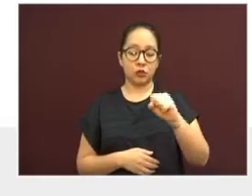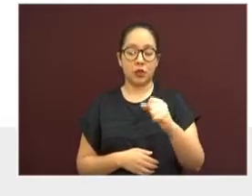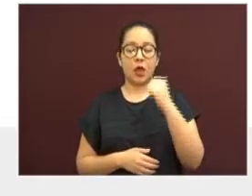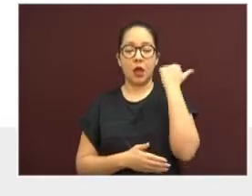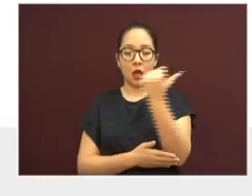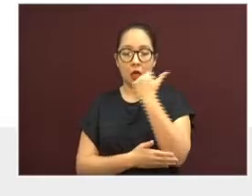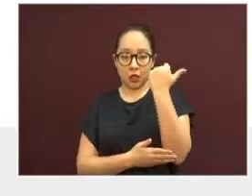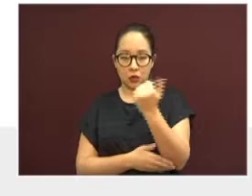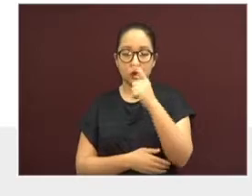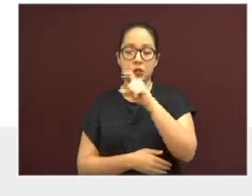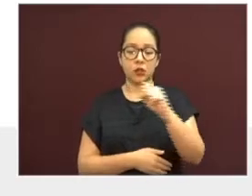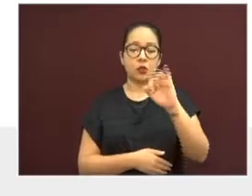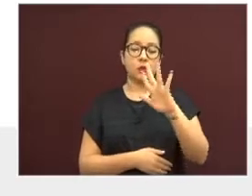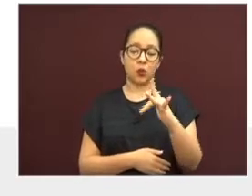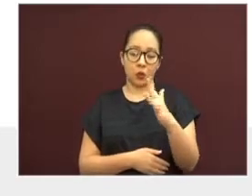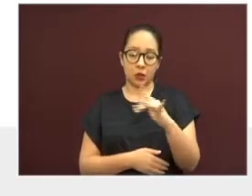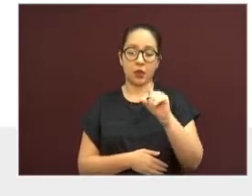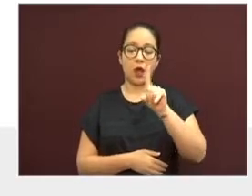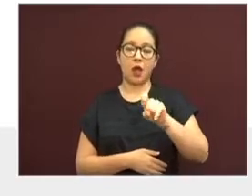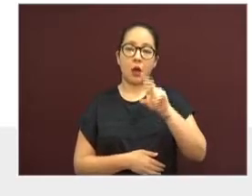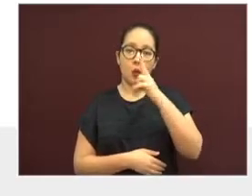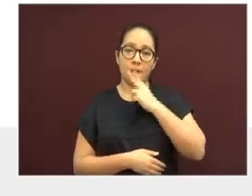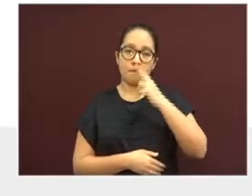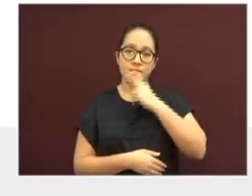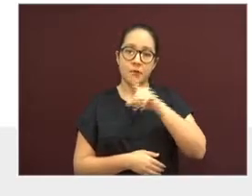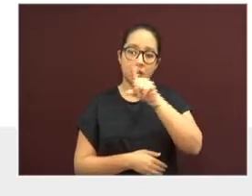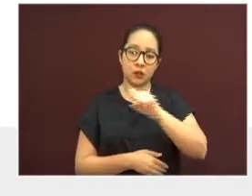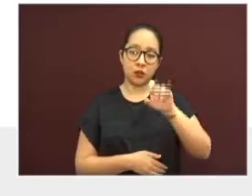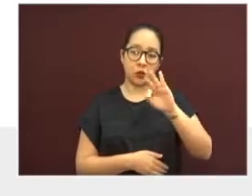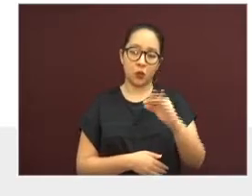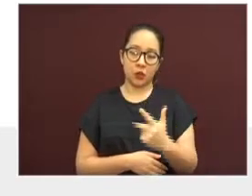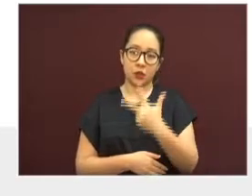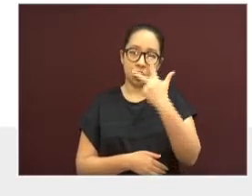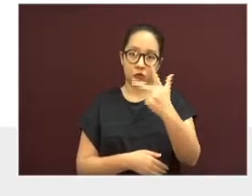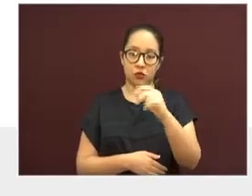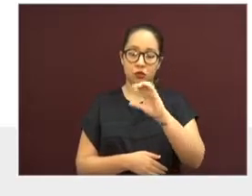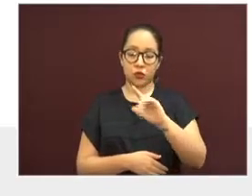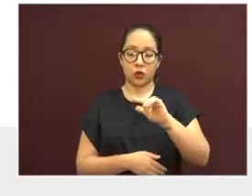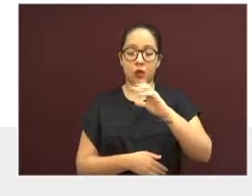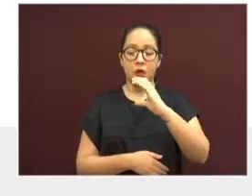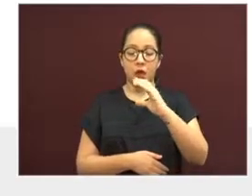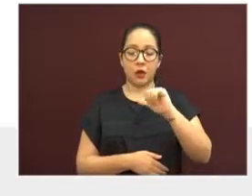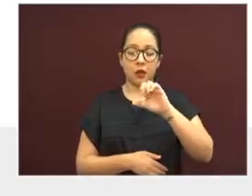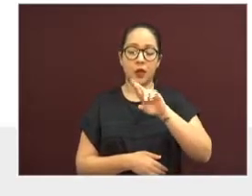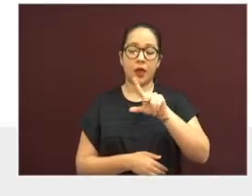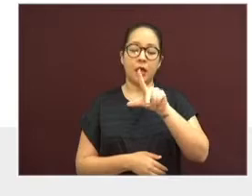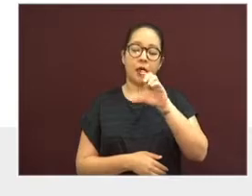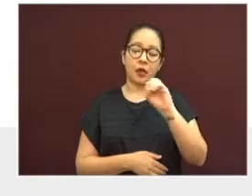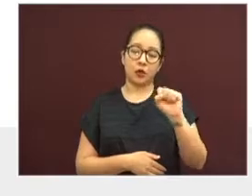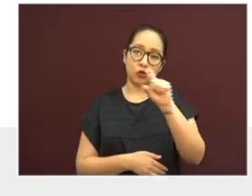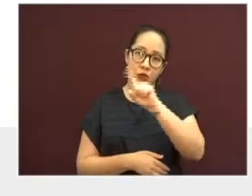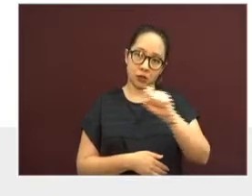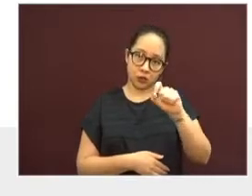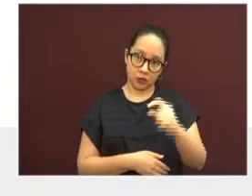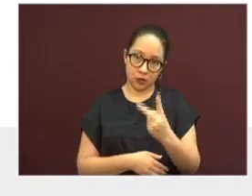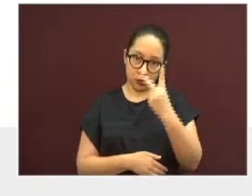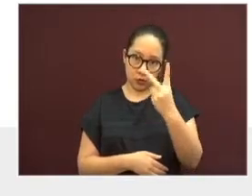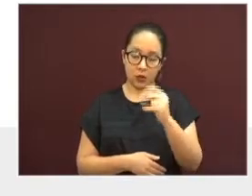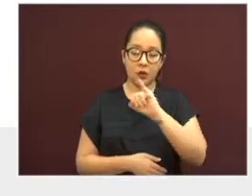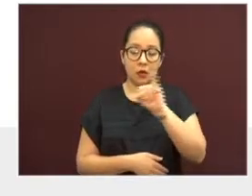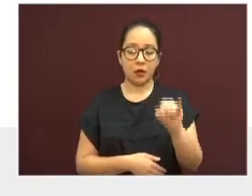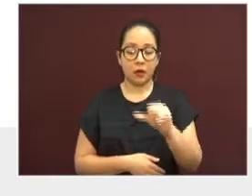Aguadulce, 148. Carlos Zacarrillo, 122. Jaltipan,